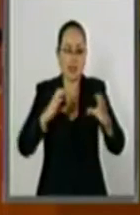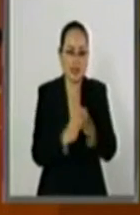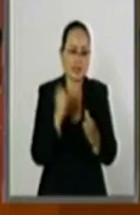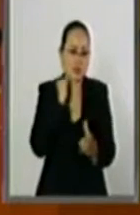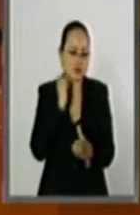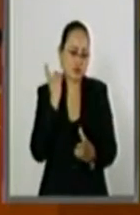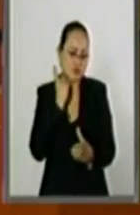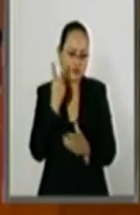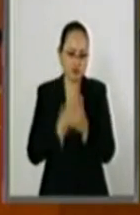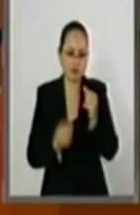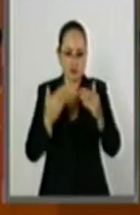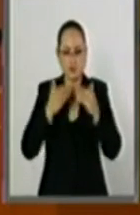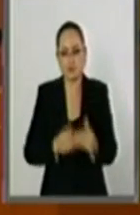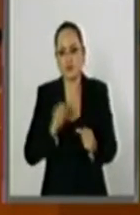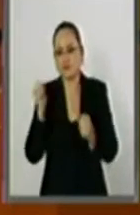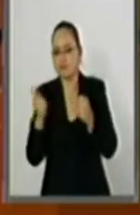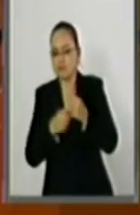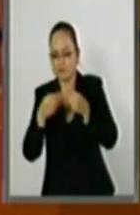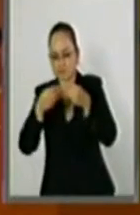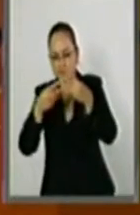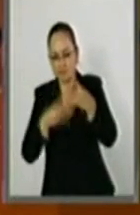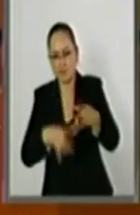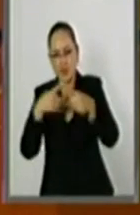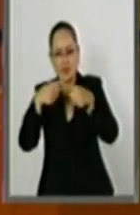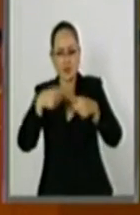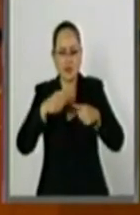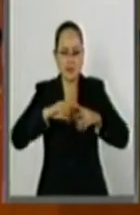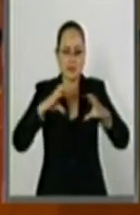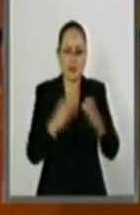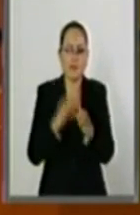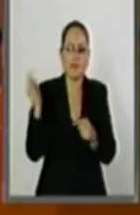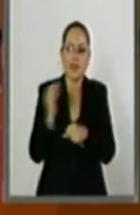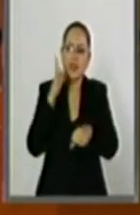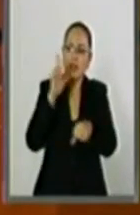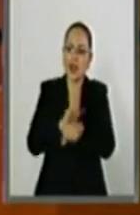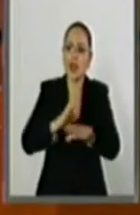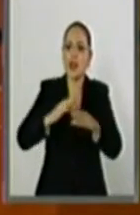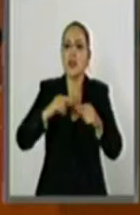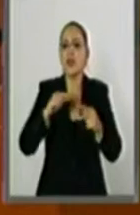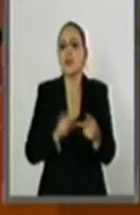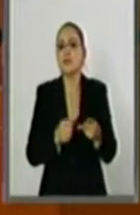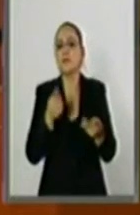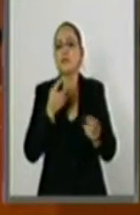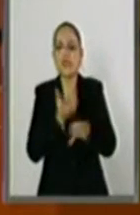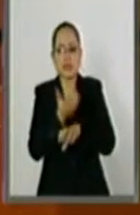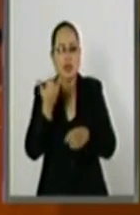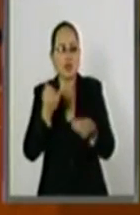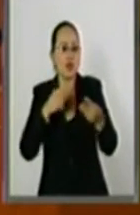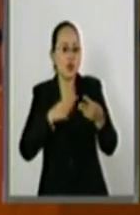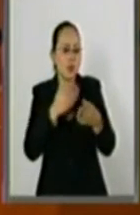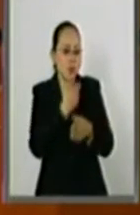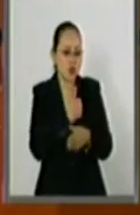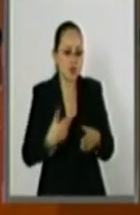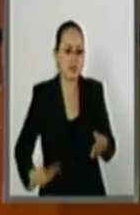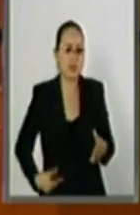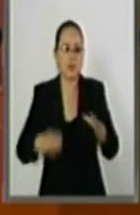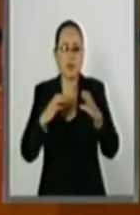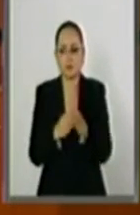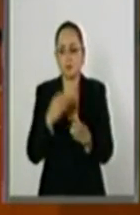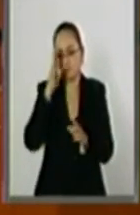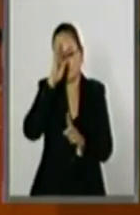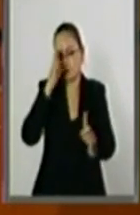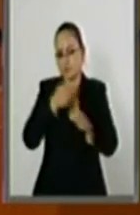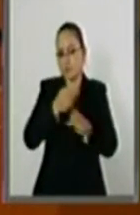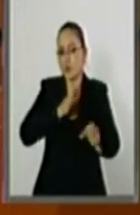políticos, fideicomisos y fondos públicos en los ámbitos federal, en los ámbitos estatales, municipal, con la